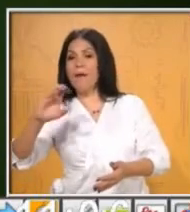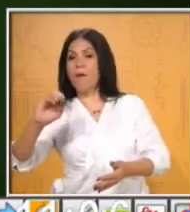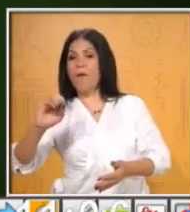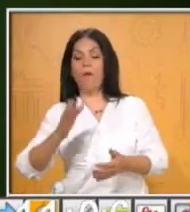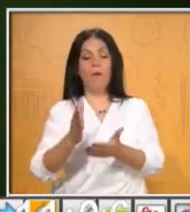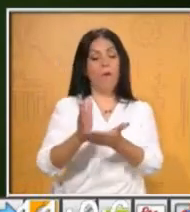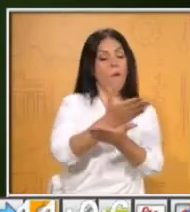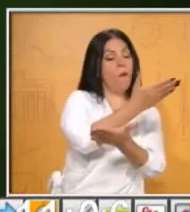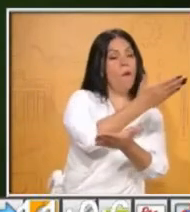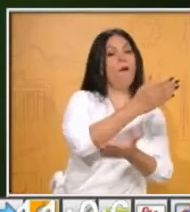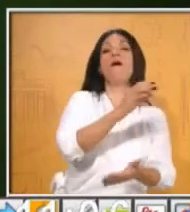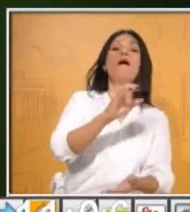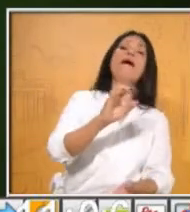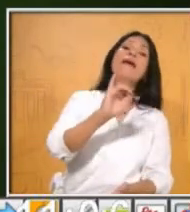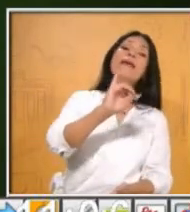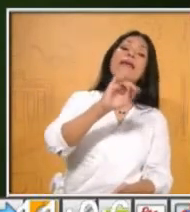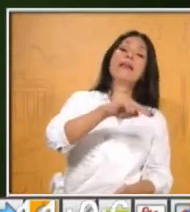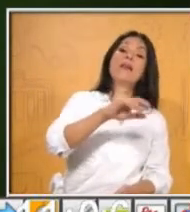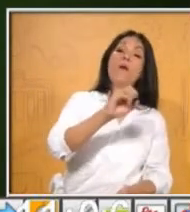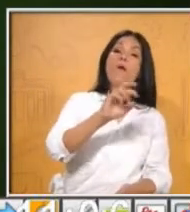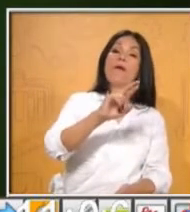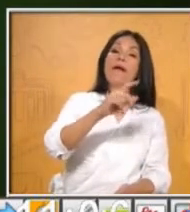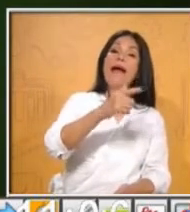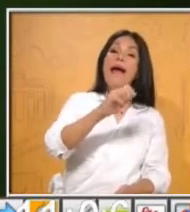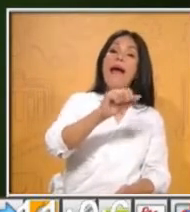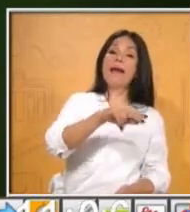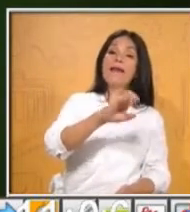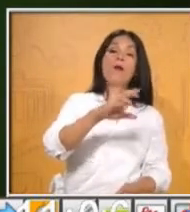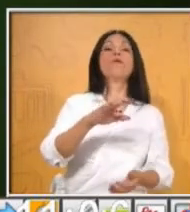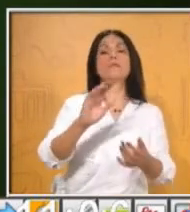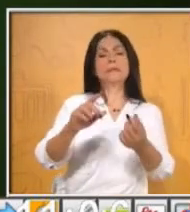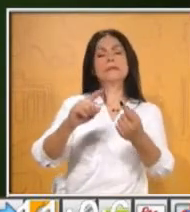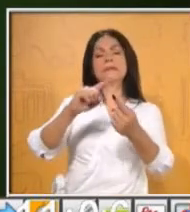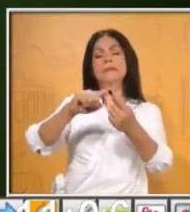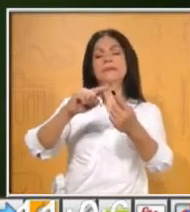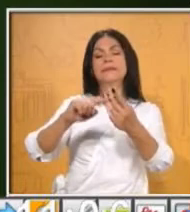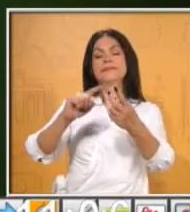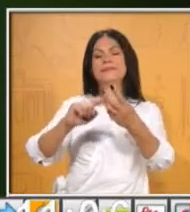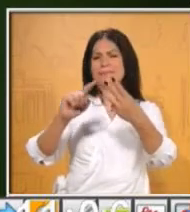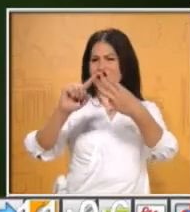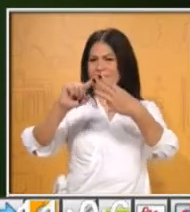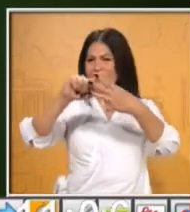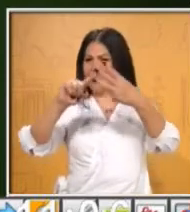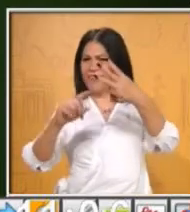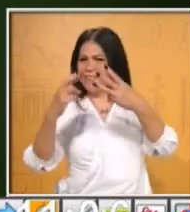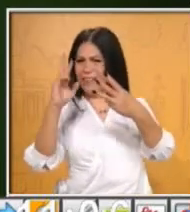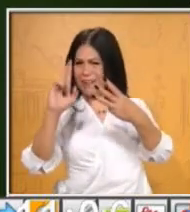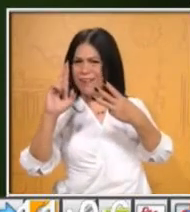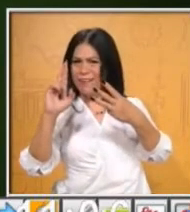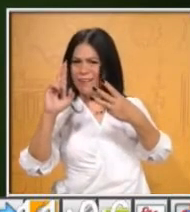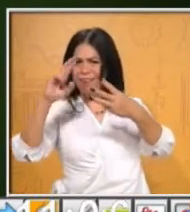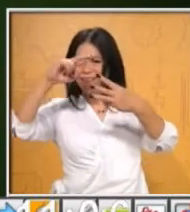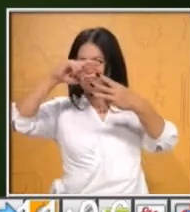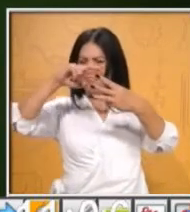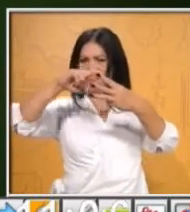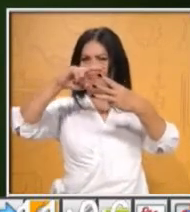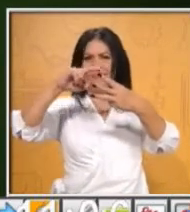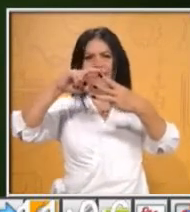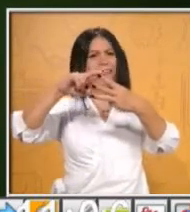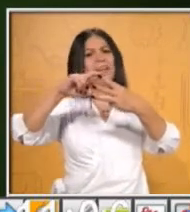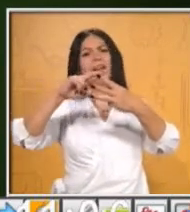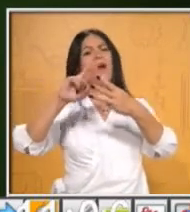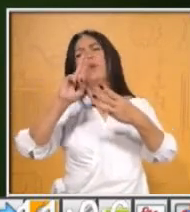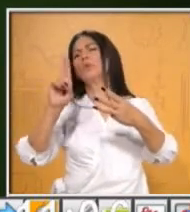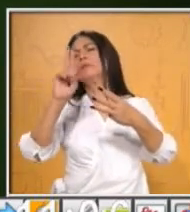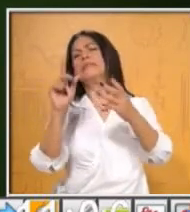y reutiliza. Ok. Recicla, perdón. Y todo eso es para beneficio de nuestro medio ambiente. Entonces, nuestra